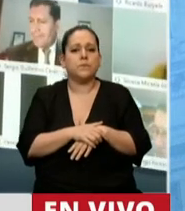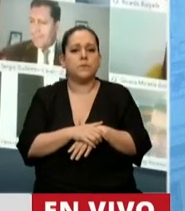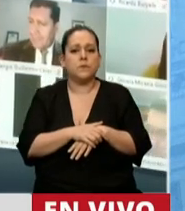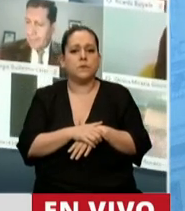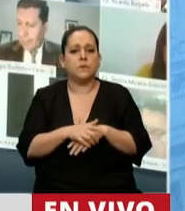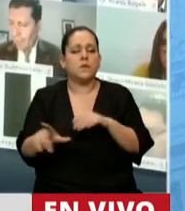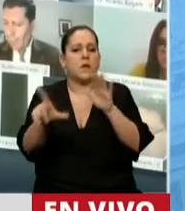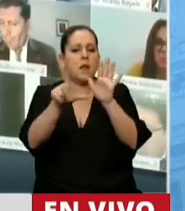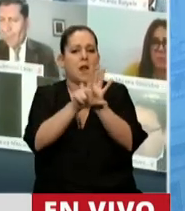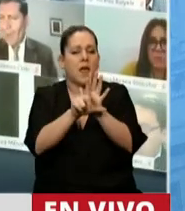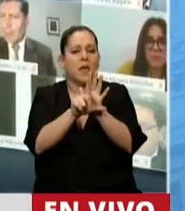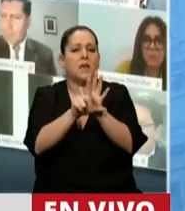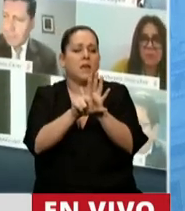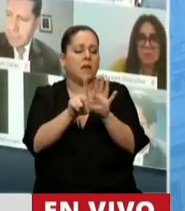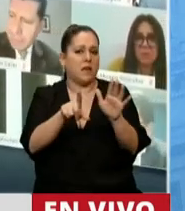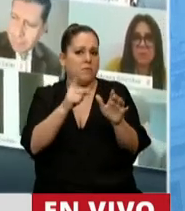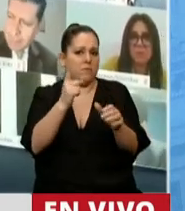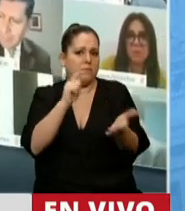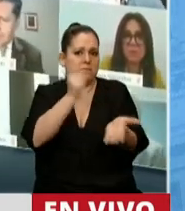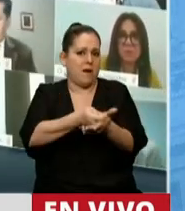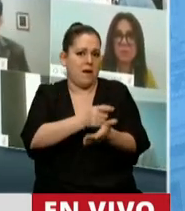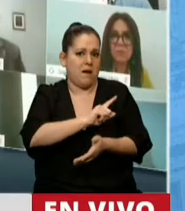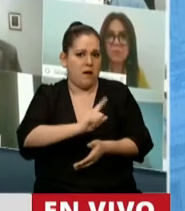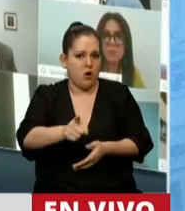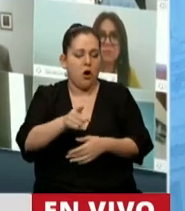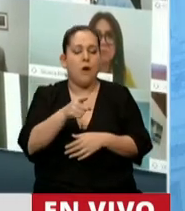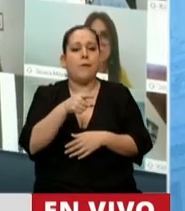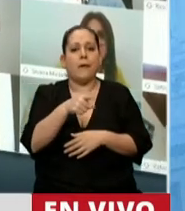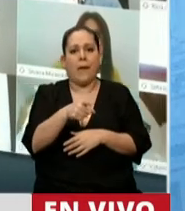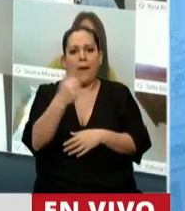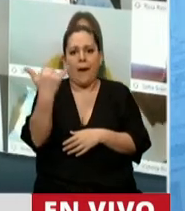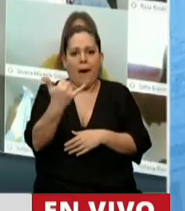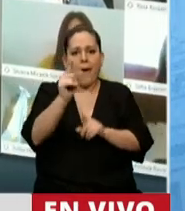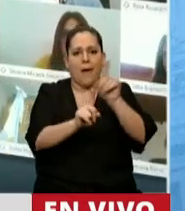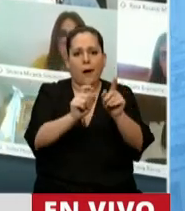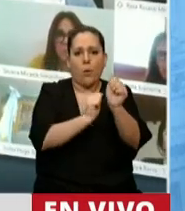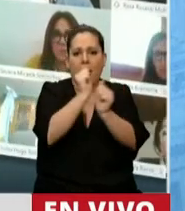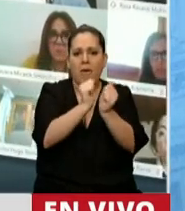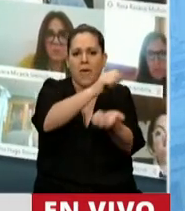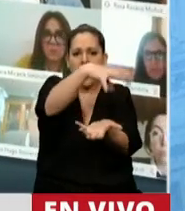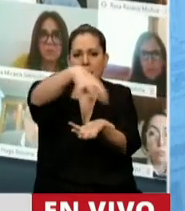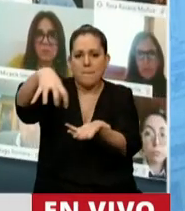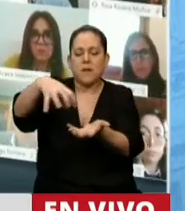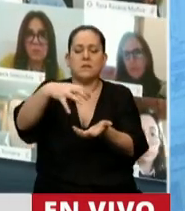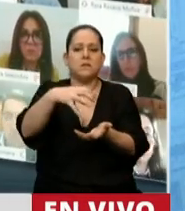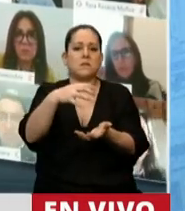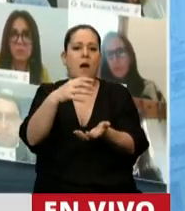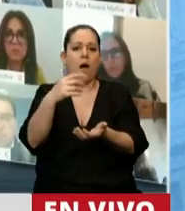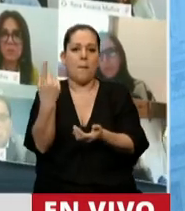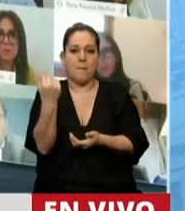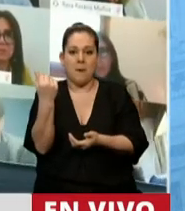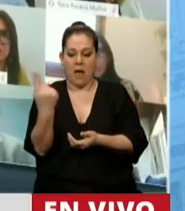para empresas que han utilizado el dinero de los